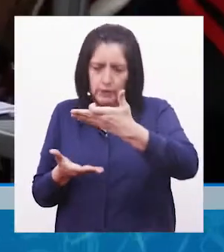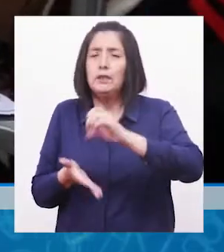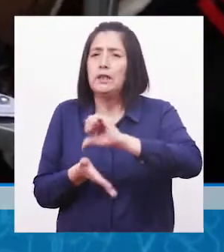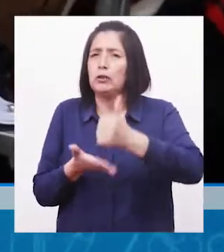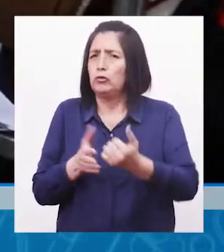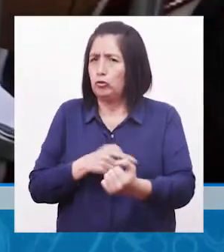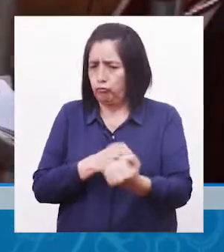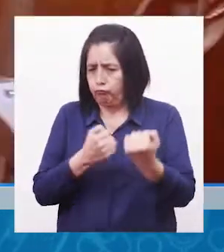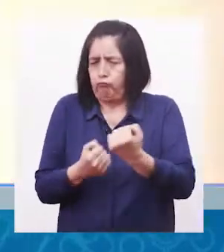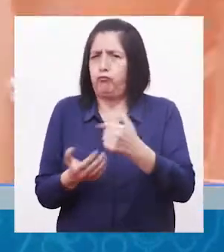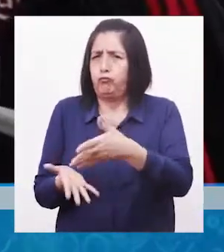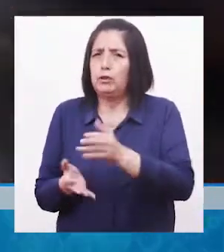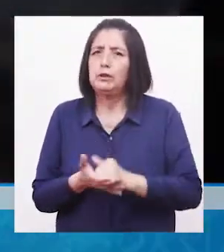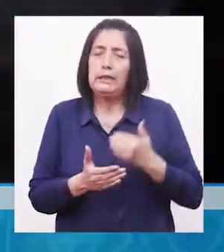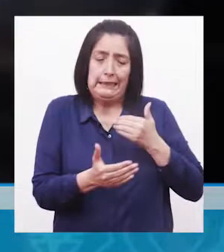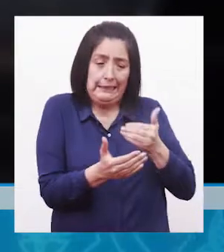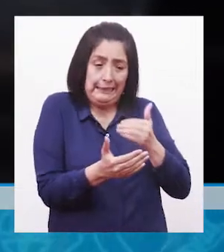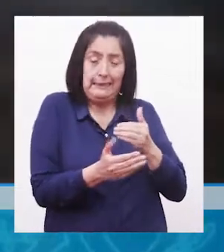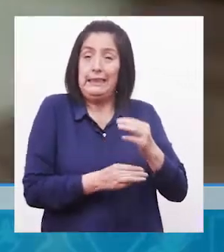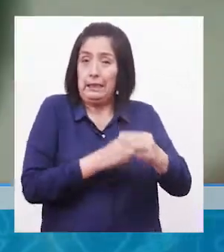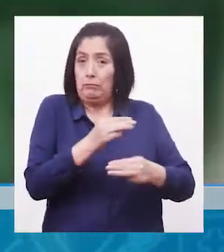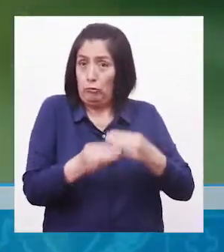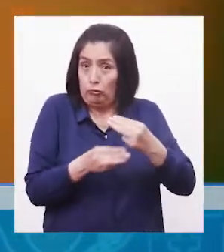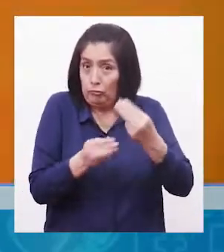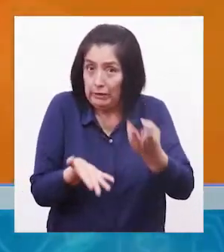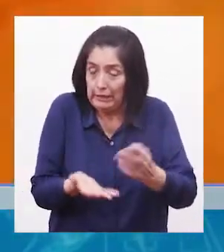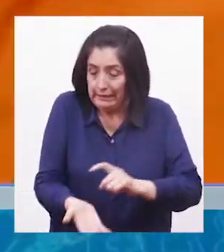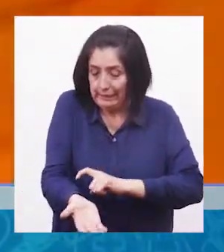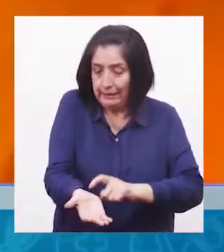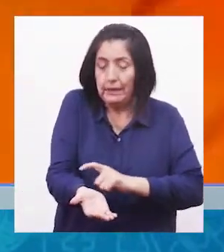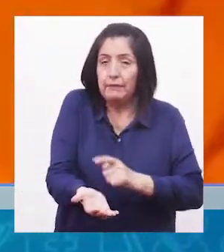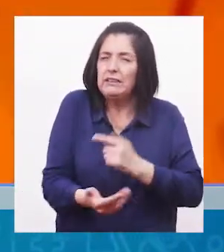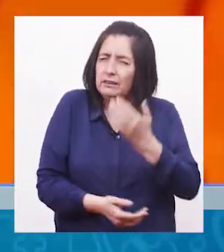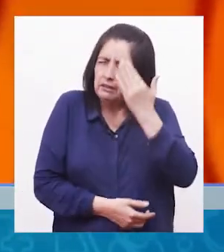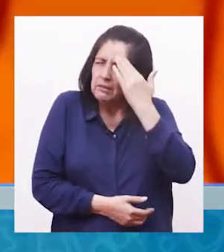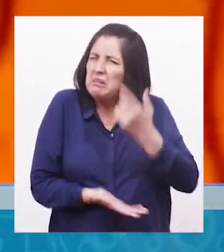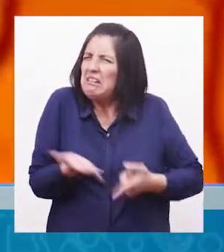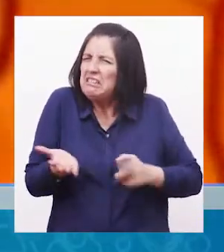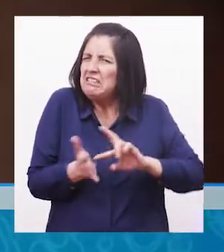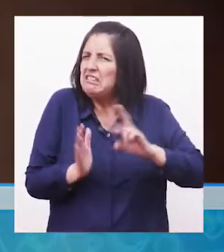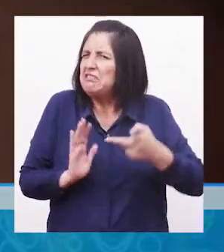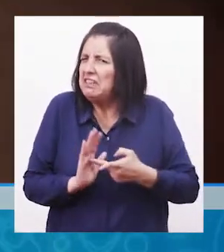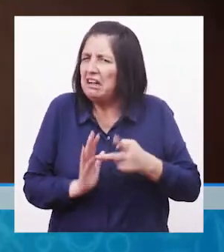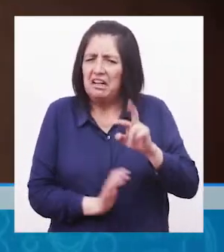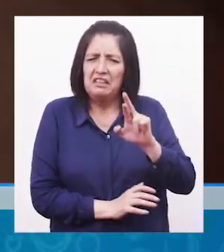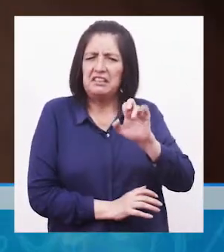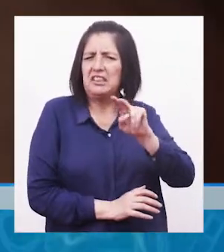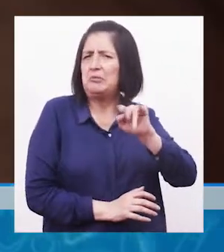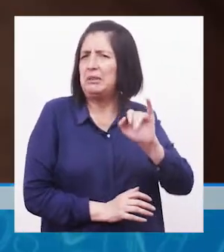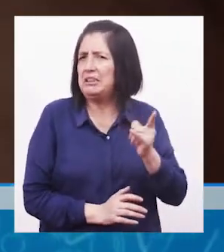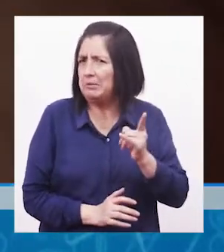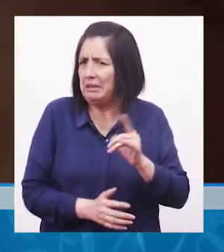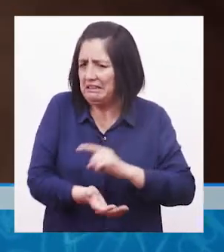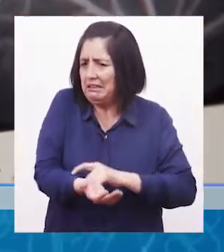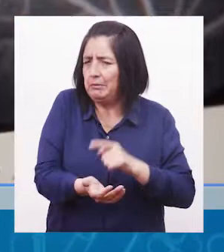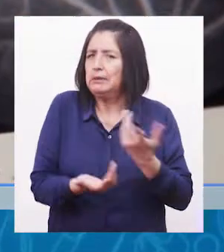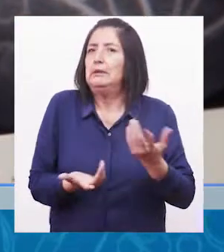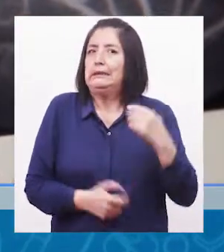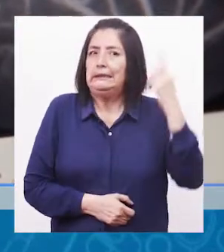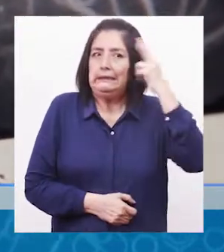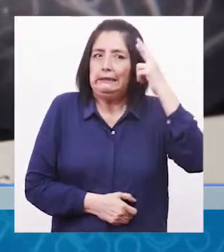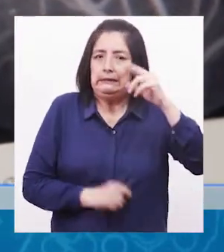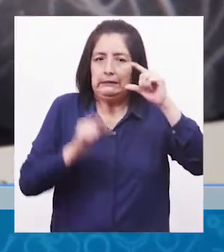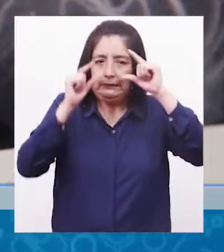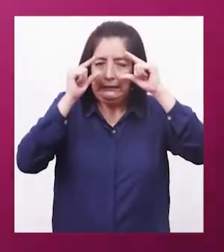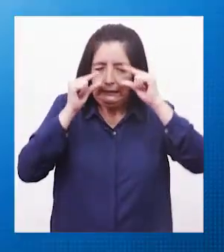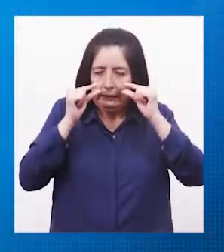A pocos días de conmemorar el Día Mundial de la Diabetes, conoceremos qué es la retinopatía diabética, principal causa de ceguera en